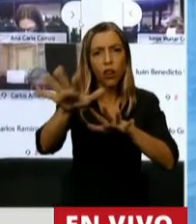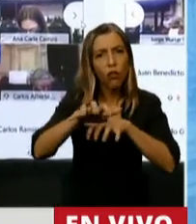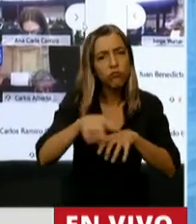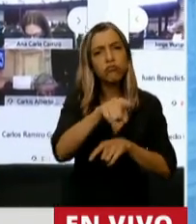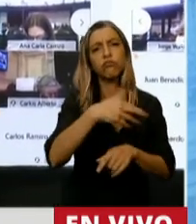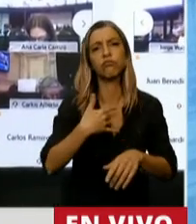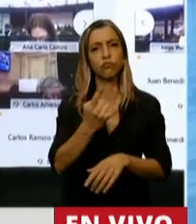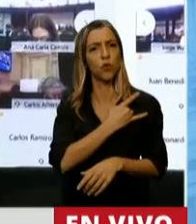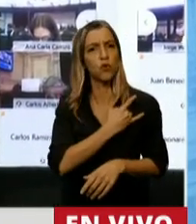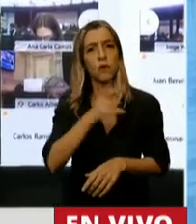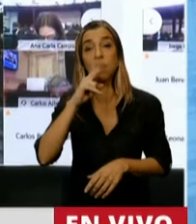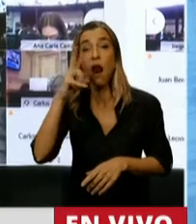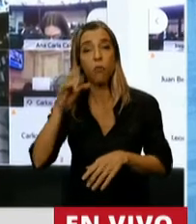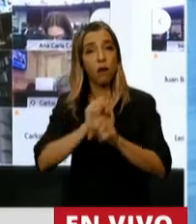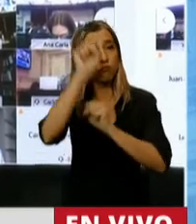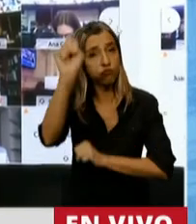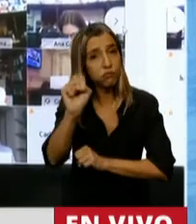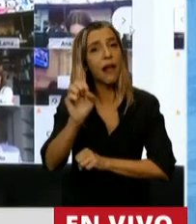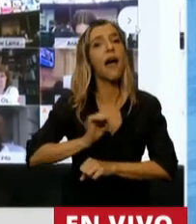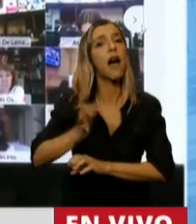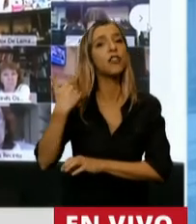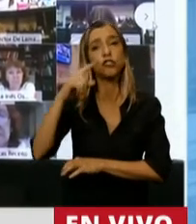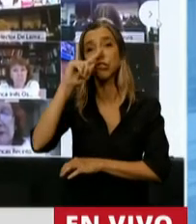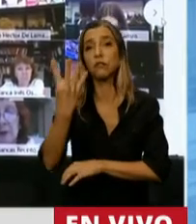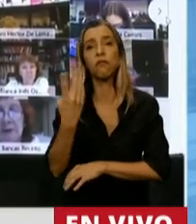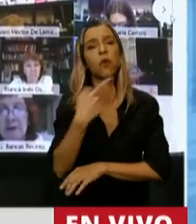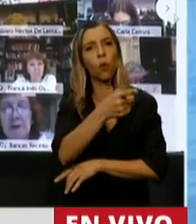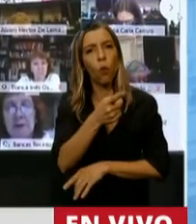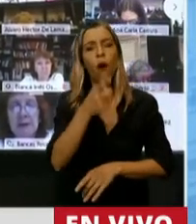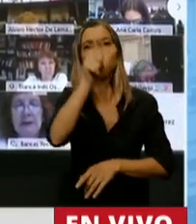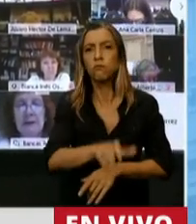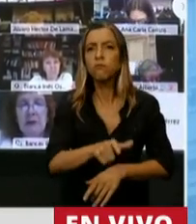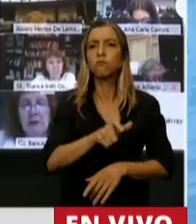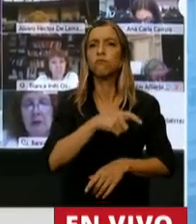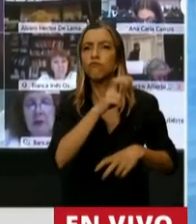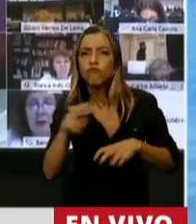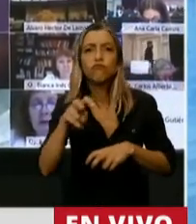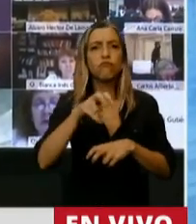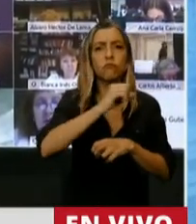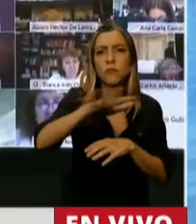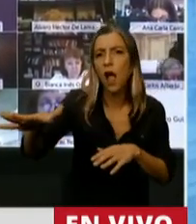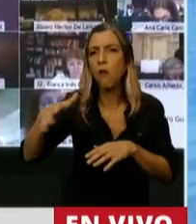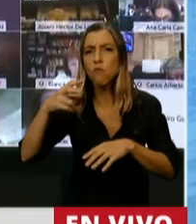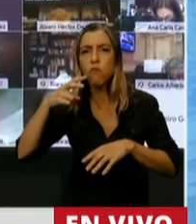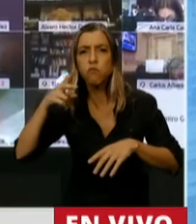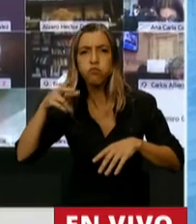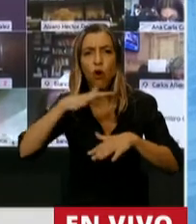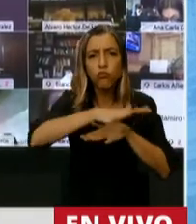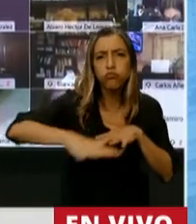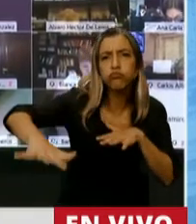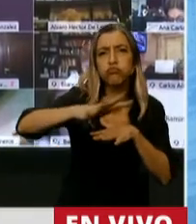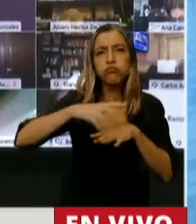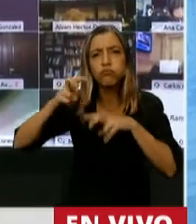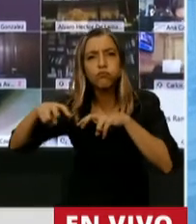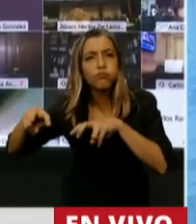Universidad Nacional de La Plata en el año 74, y que recorrió las oficinas, los campos, las chacras del